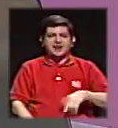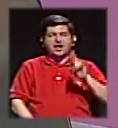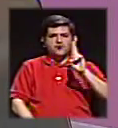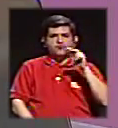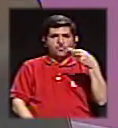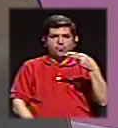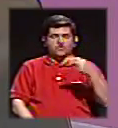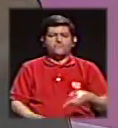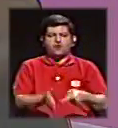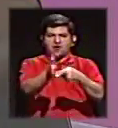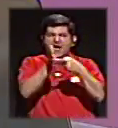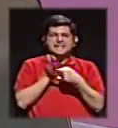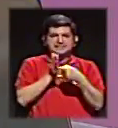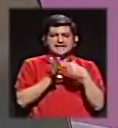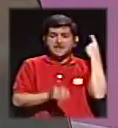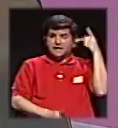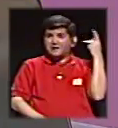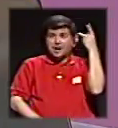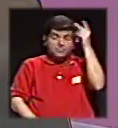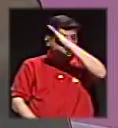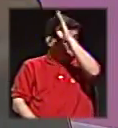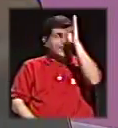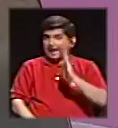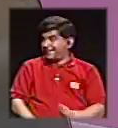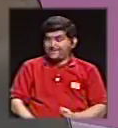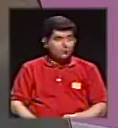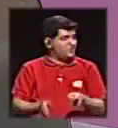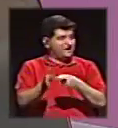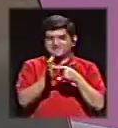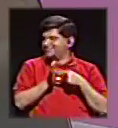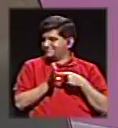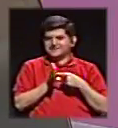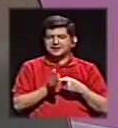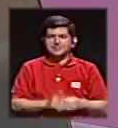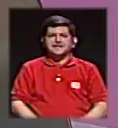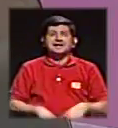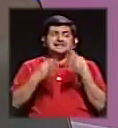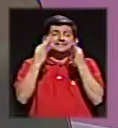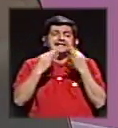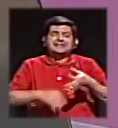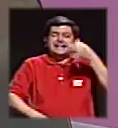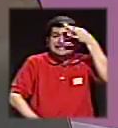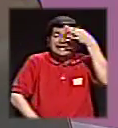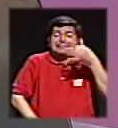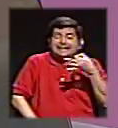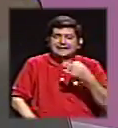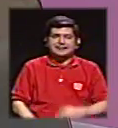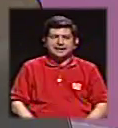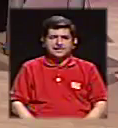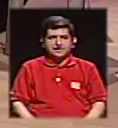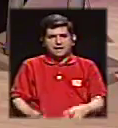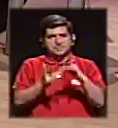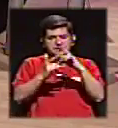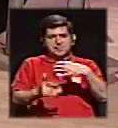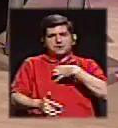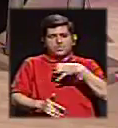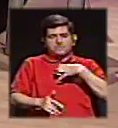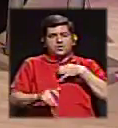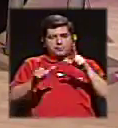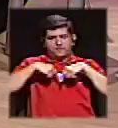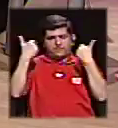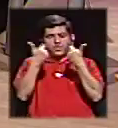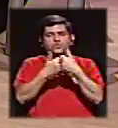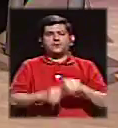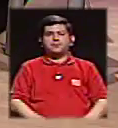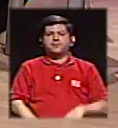llegar a exigir. En política jamás, no hay exigencias, hay convencimiento. Sobre todo con sus propios correligionarios.